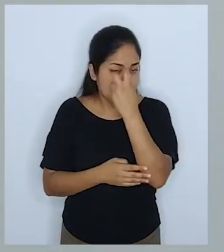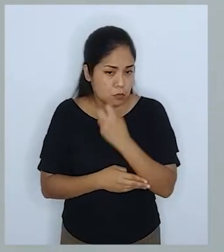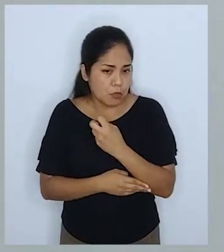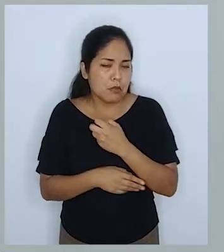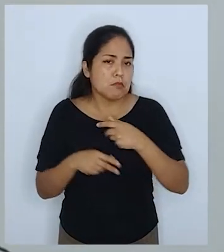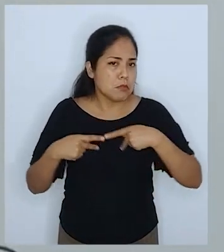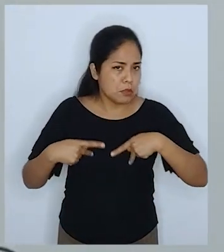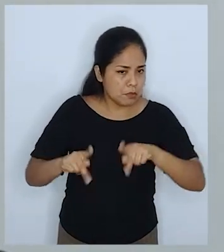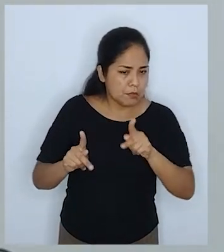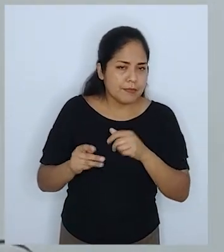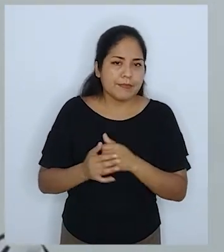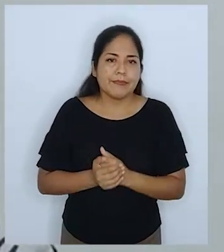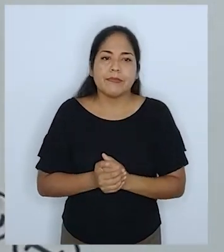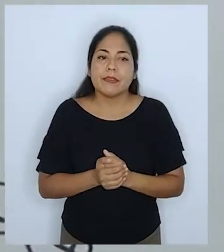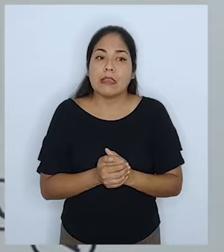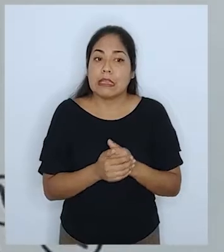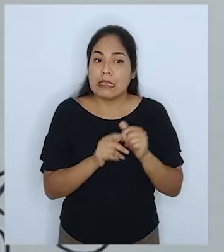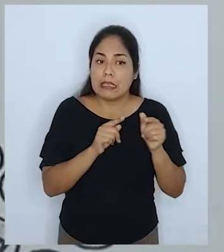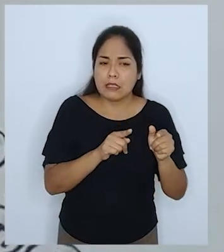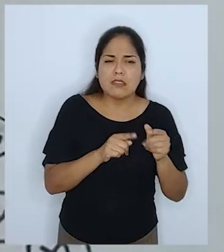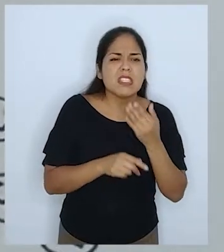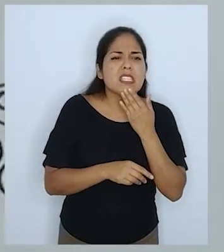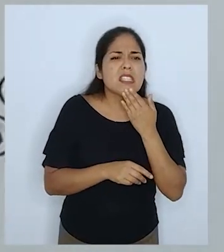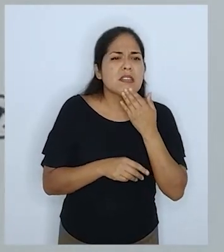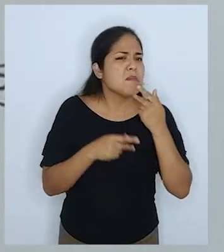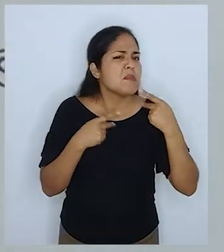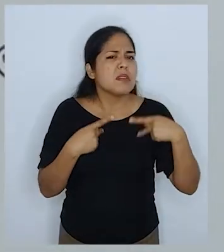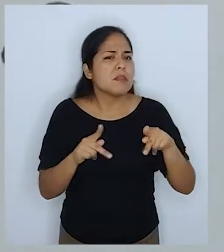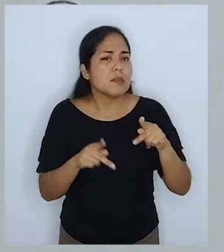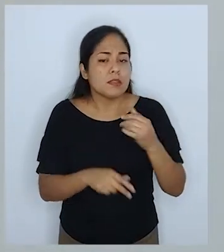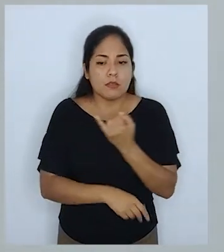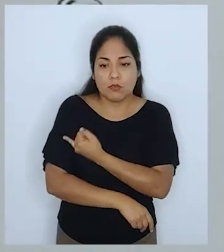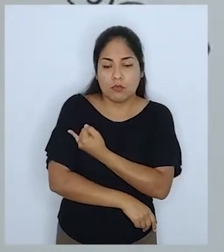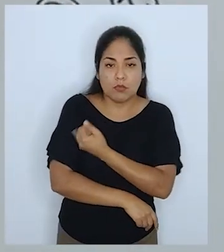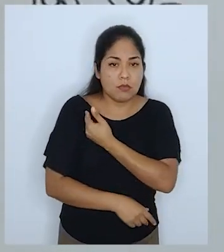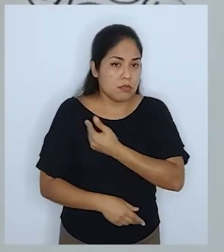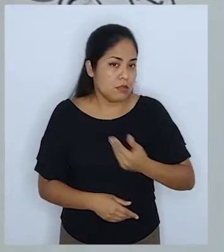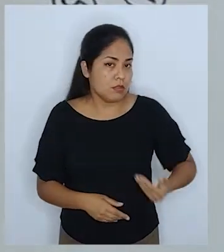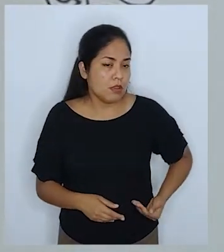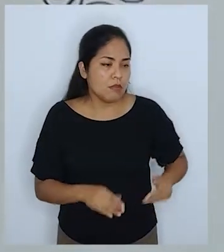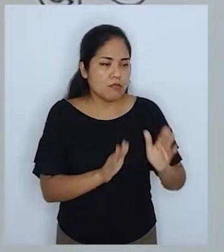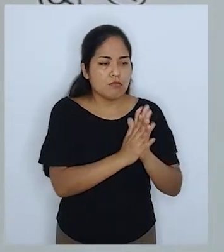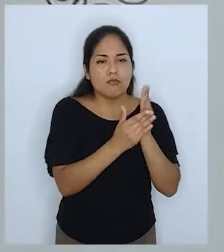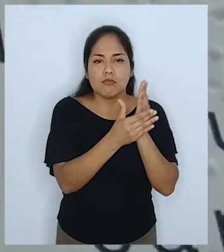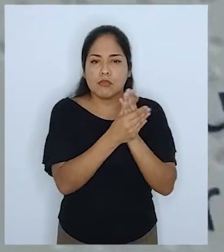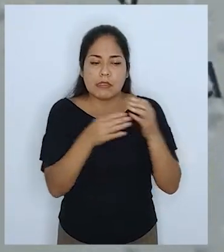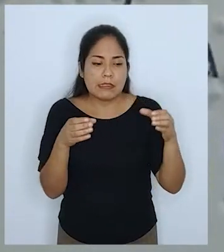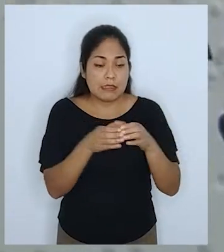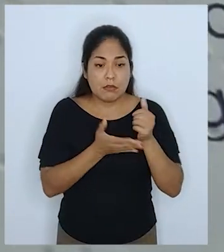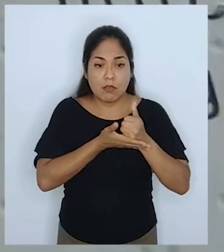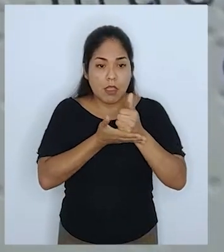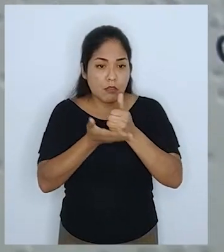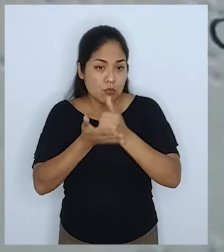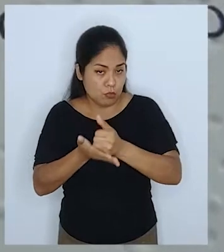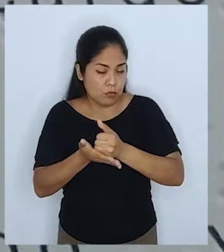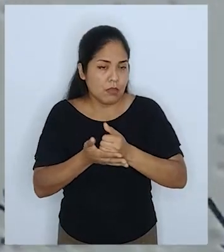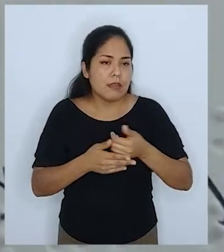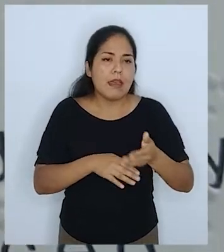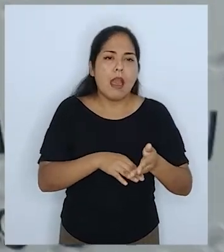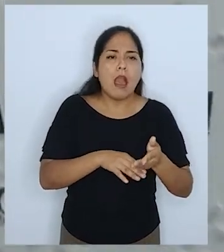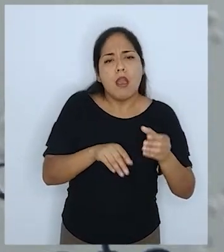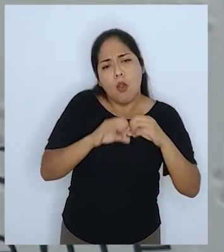en el Perú. La reproducción de textos solo podrá ser realizada por entidades públicas, bibliotecas y centros de ayuda